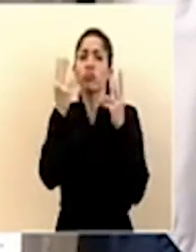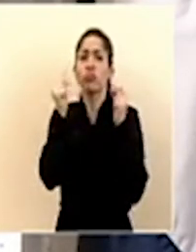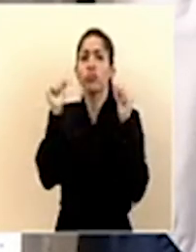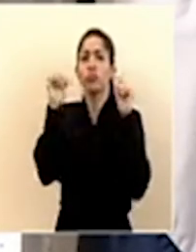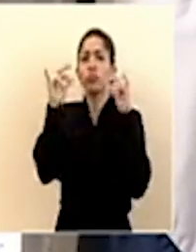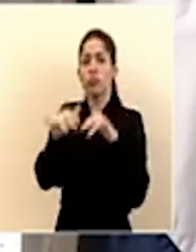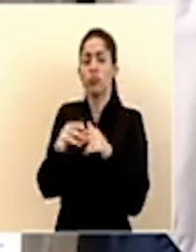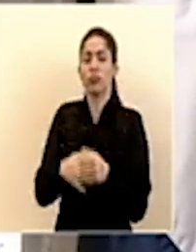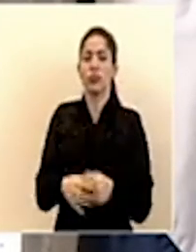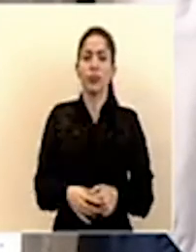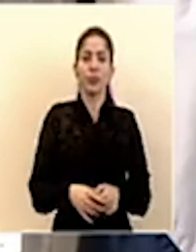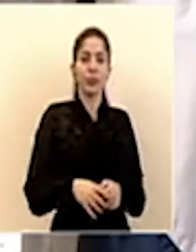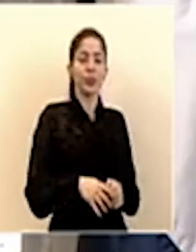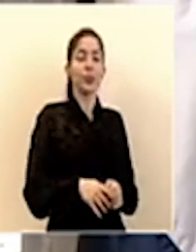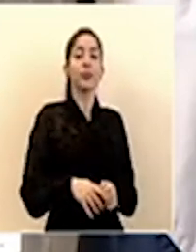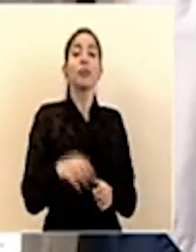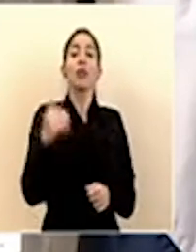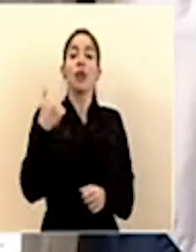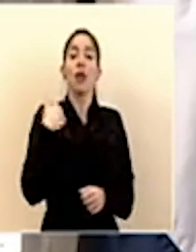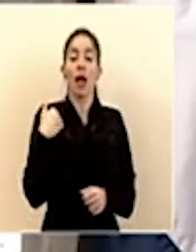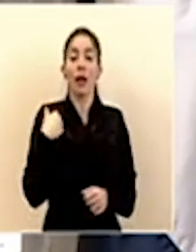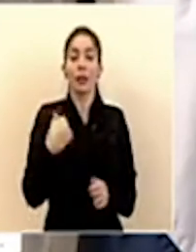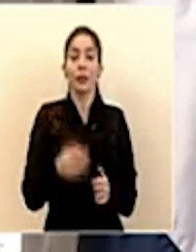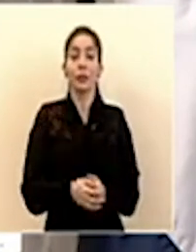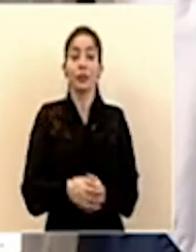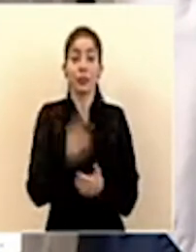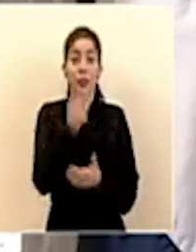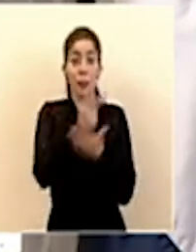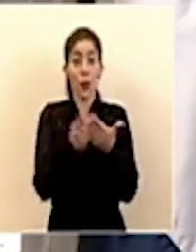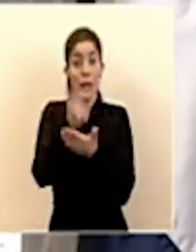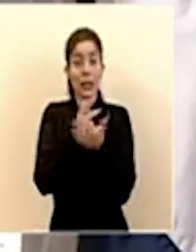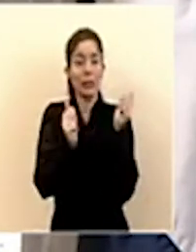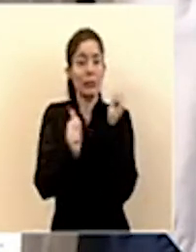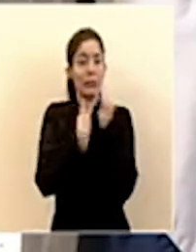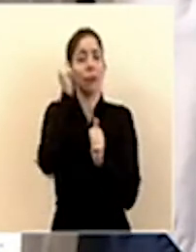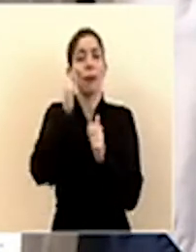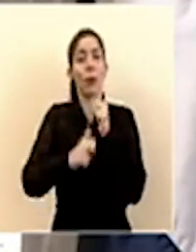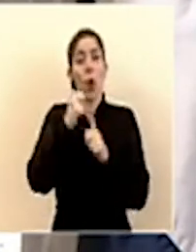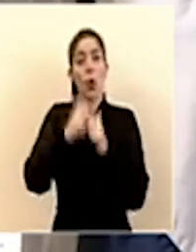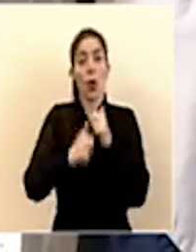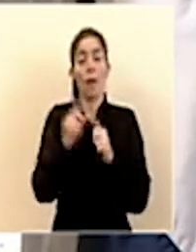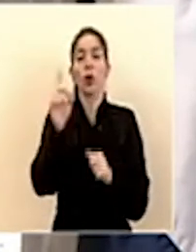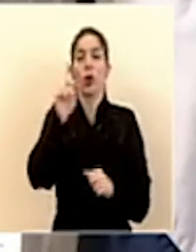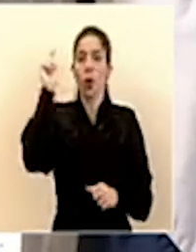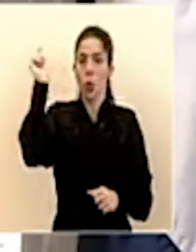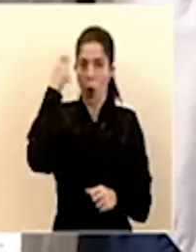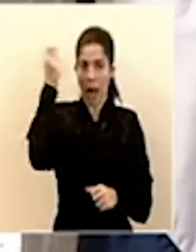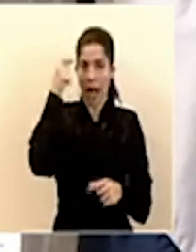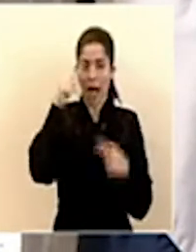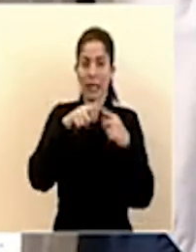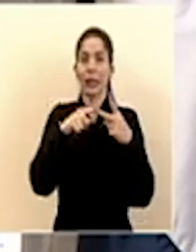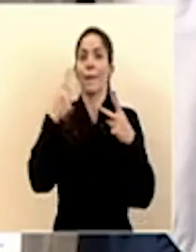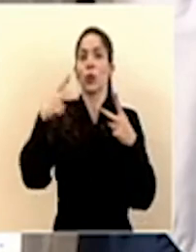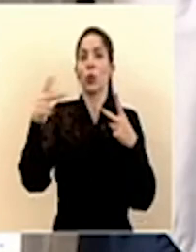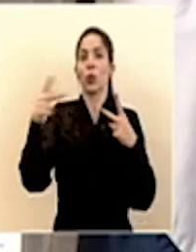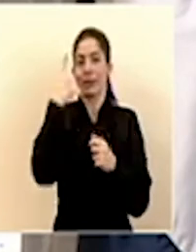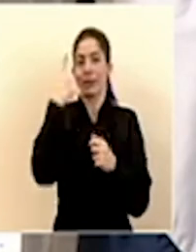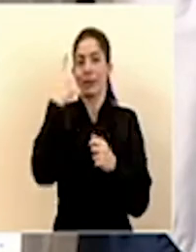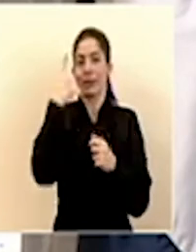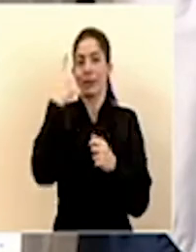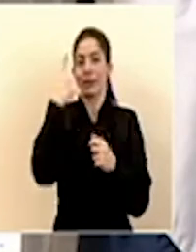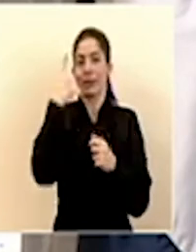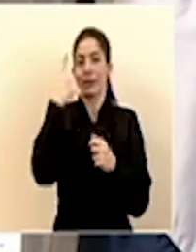del aforo si tenemos que las provincias donde más problemáticas hemos tenido son Guanacaste y Punta Arenas en